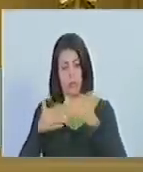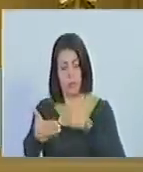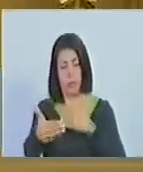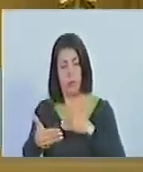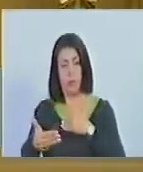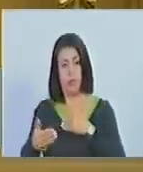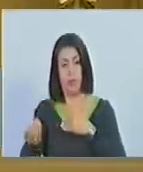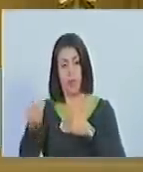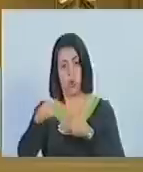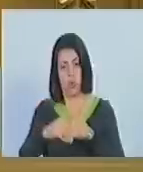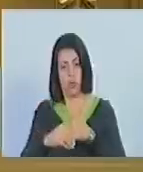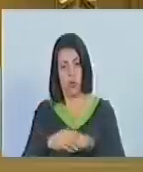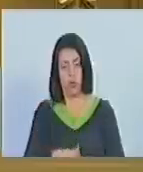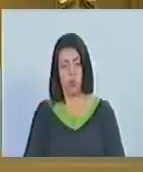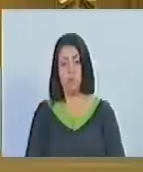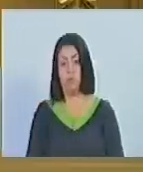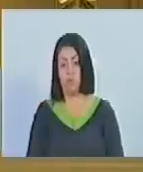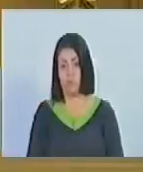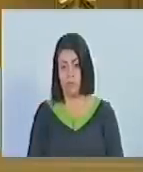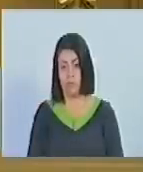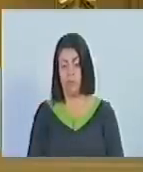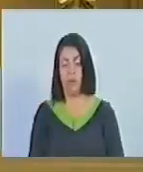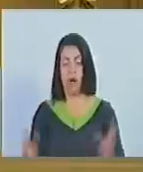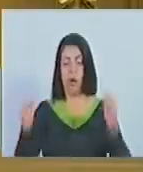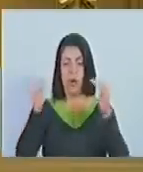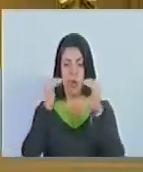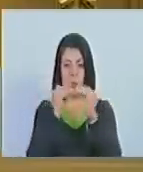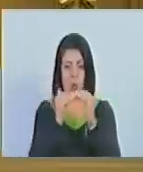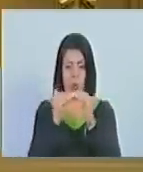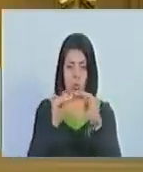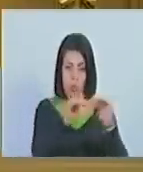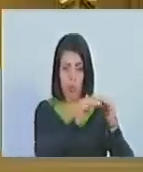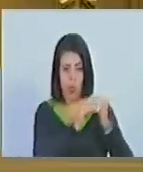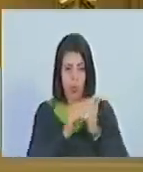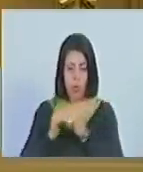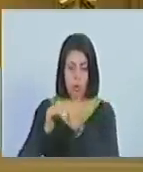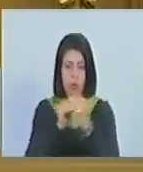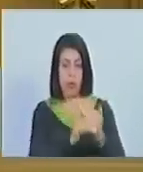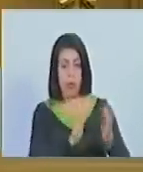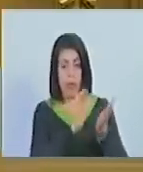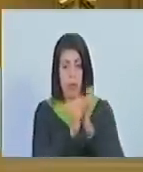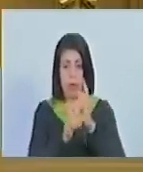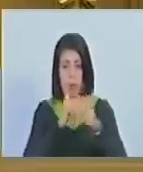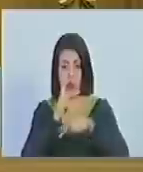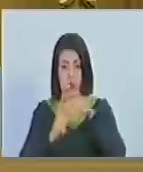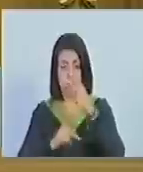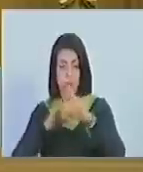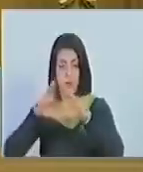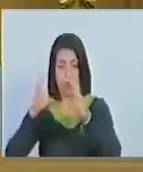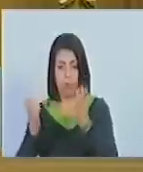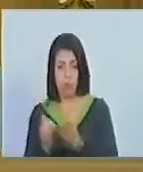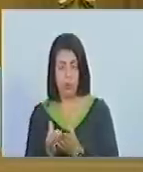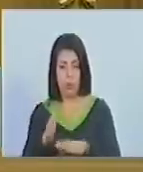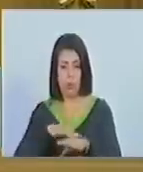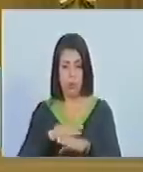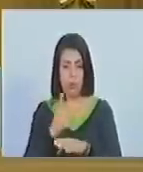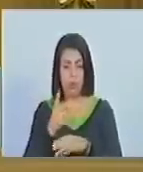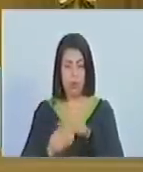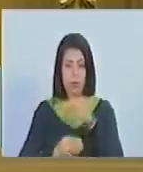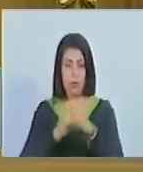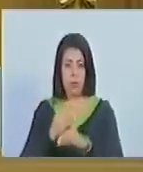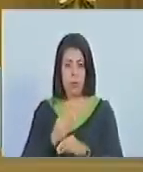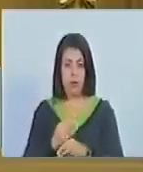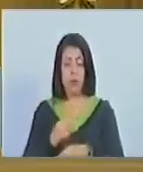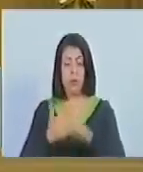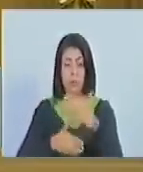el rentismo y que vaya en sintonía con el reapomodo geopolítico global en el marco de una nueva